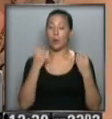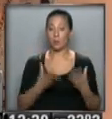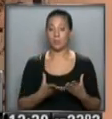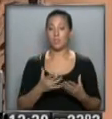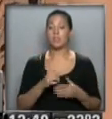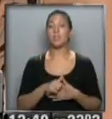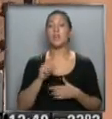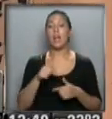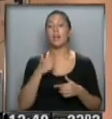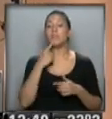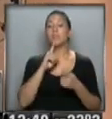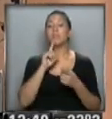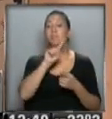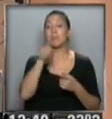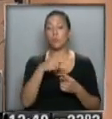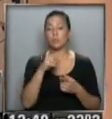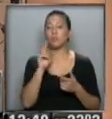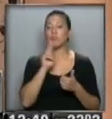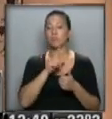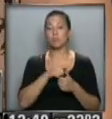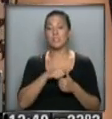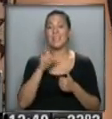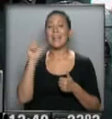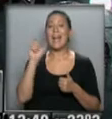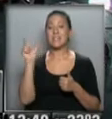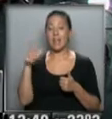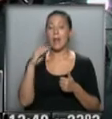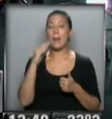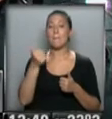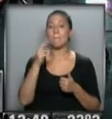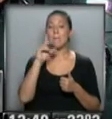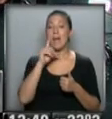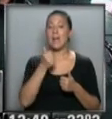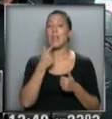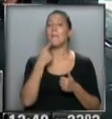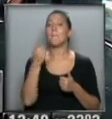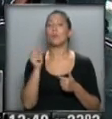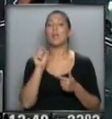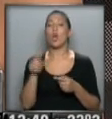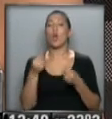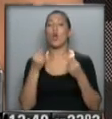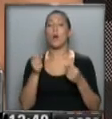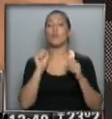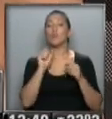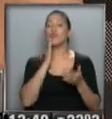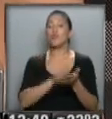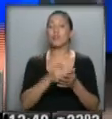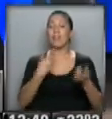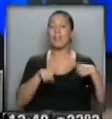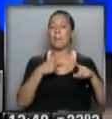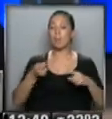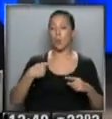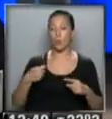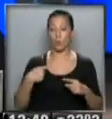Bien, bien, muy bien. Bueno, vamos a las preguntas. María Cristina Lombardo es de Castelar, en Provincia de Buenos Aires, y consulta el estado de su expediente jubilatorio. Bueno,